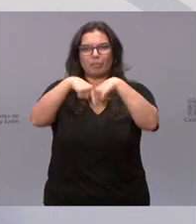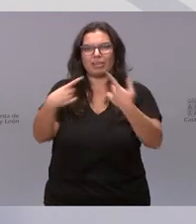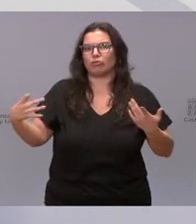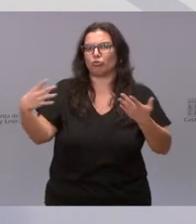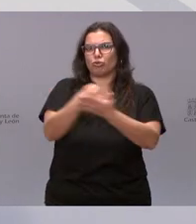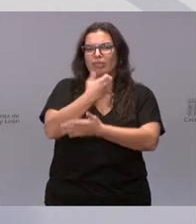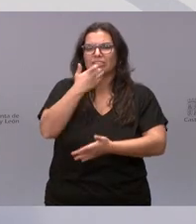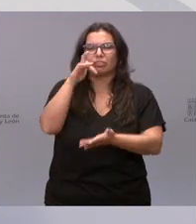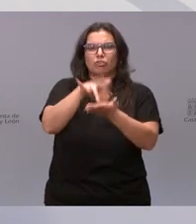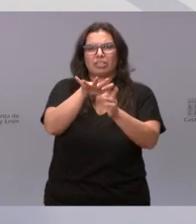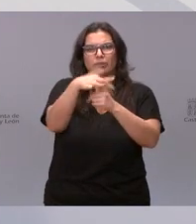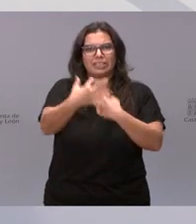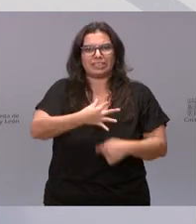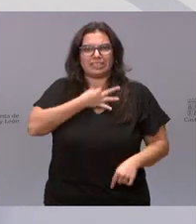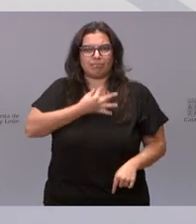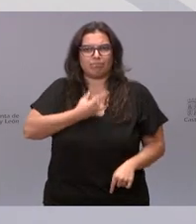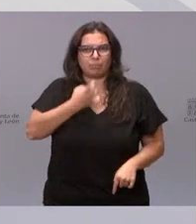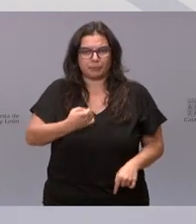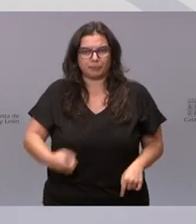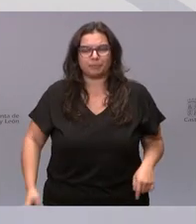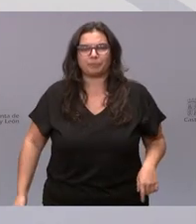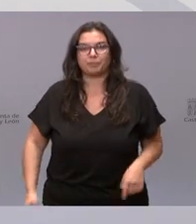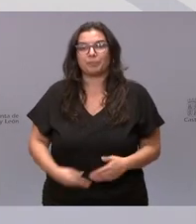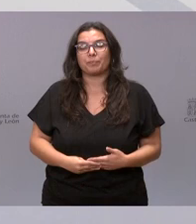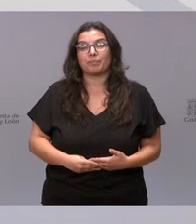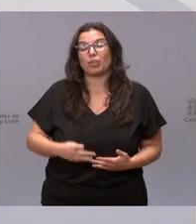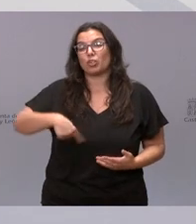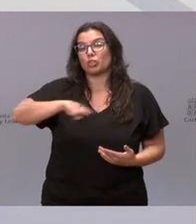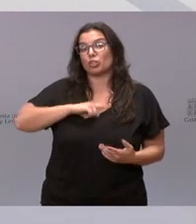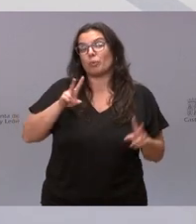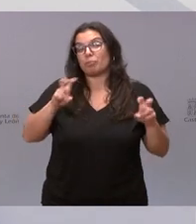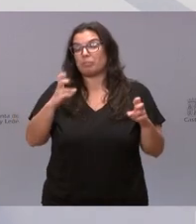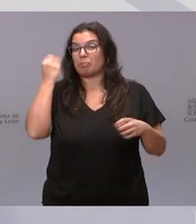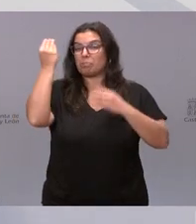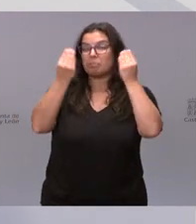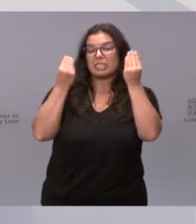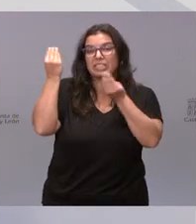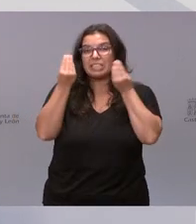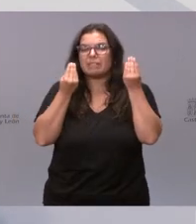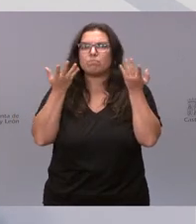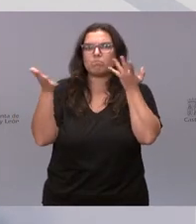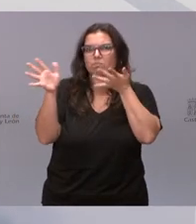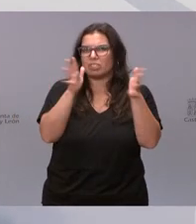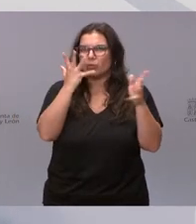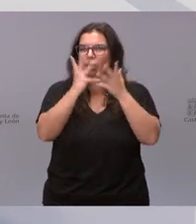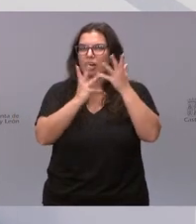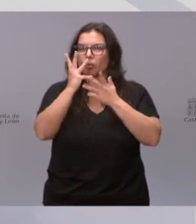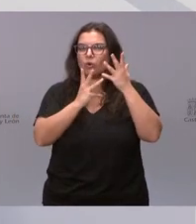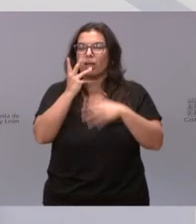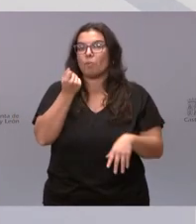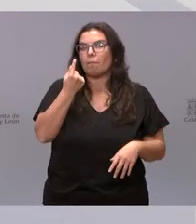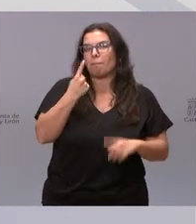que están pasando esas dificultades. Nuestra estimación inicial es que en torno a mil